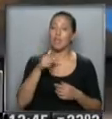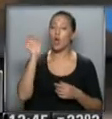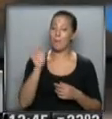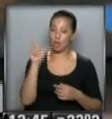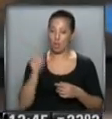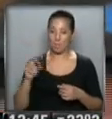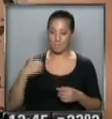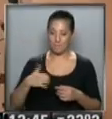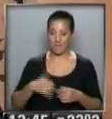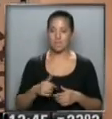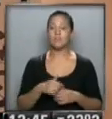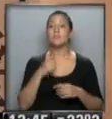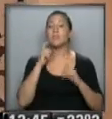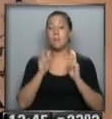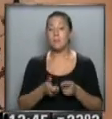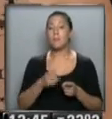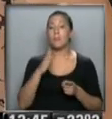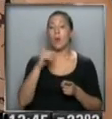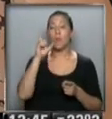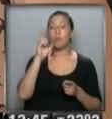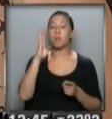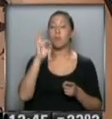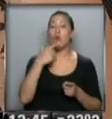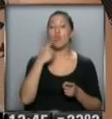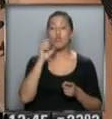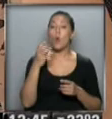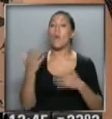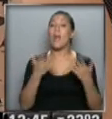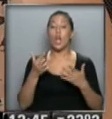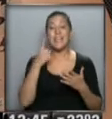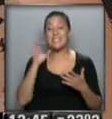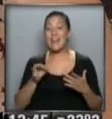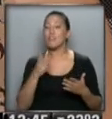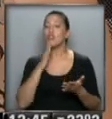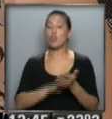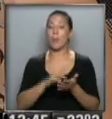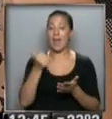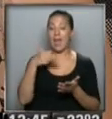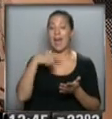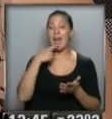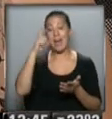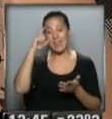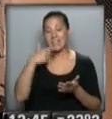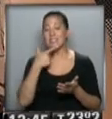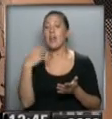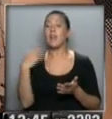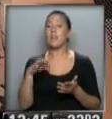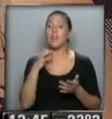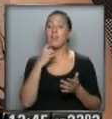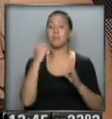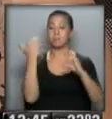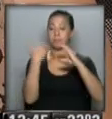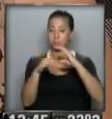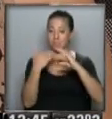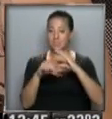gracias. No, gracias a ustedes. Estuvo con nosotros Diego Bossio y ustedes saben, cualquier cosa que quieran saber respecto de la ANSES, solamente nos tienen que escribir un correo